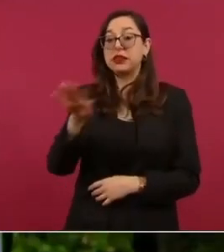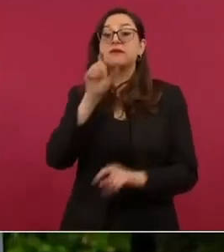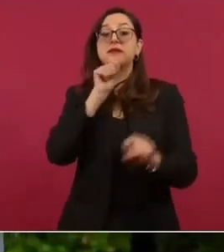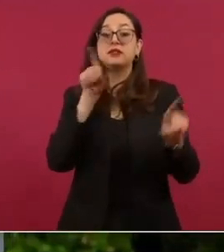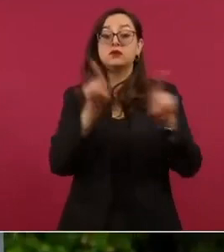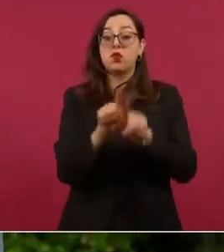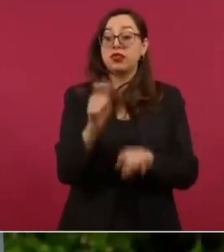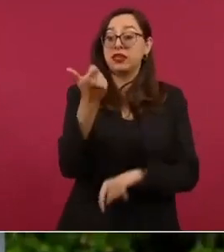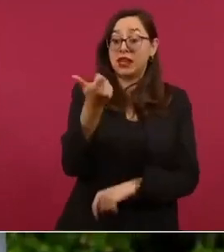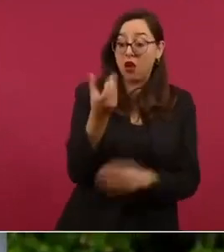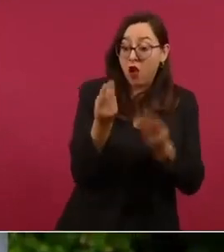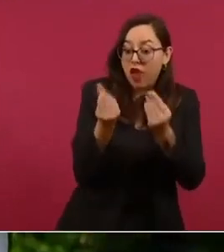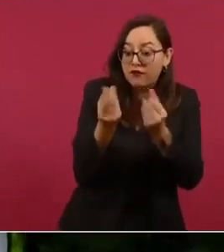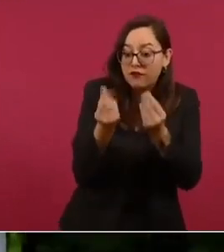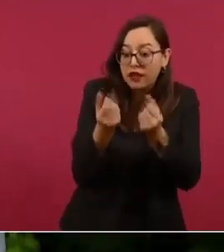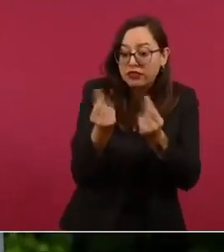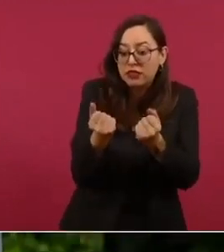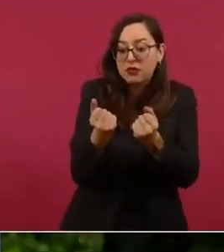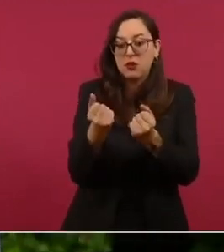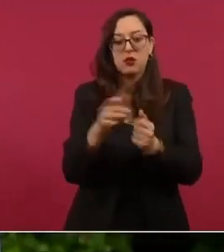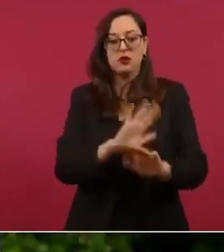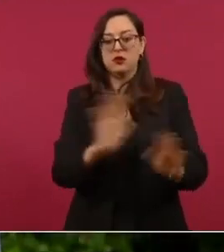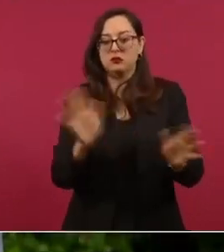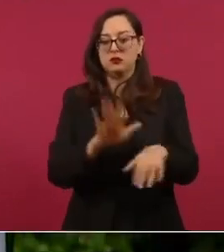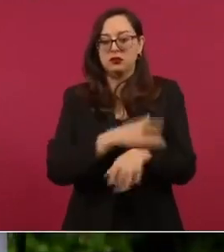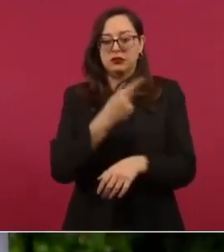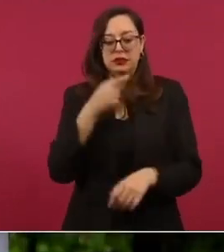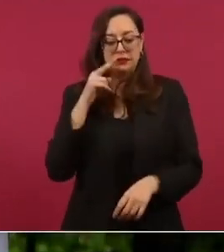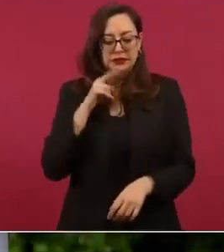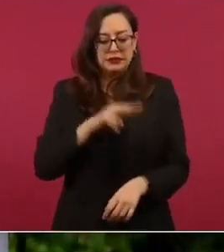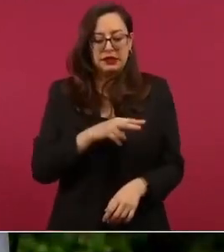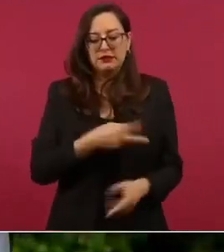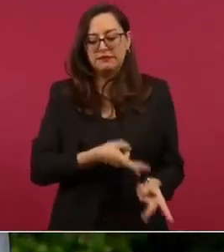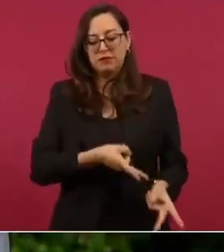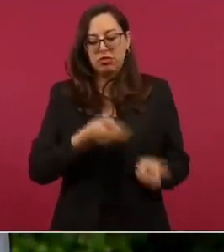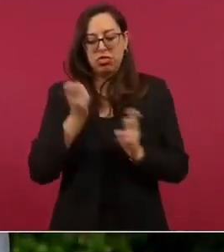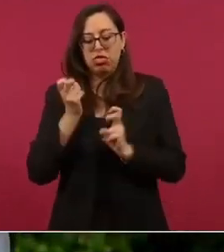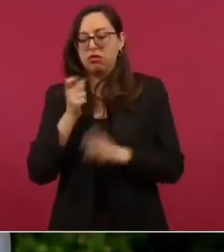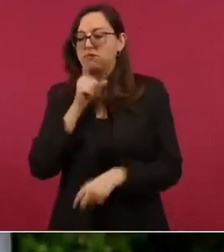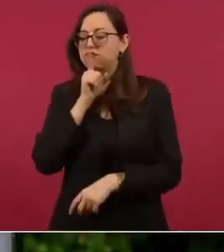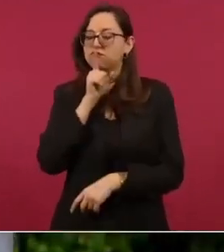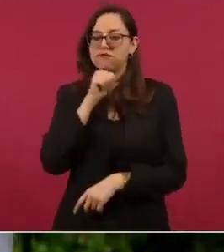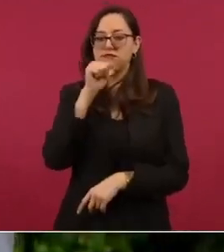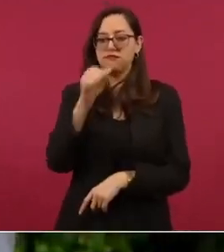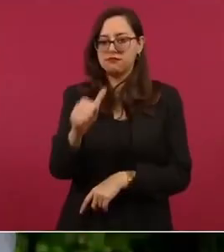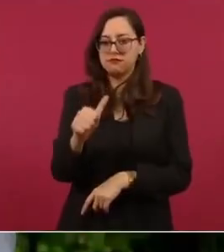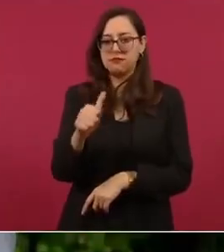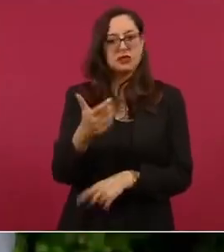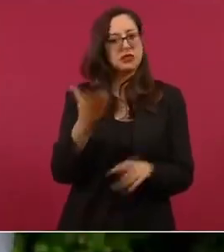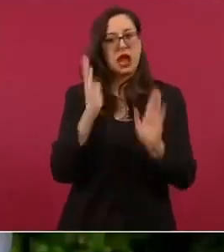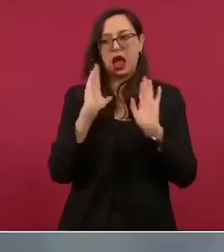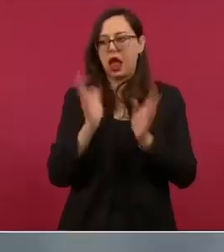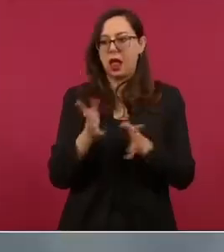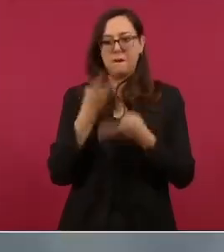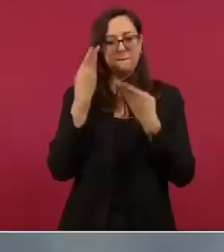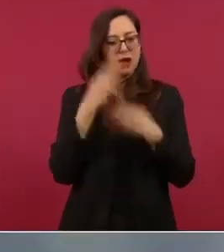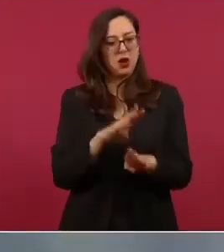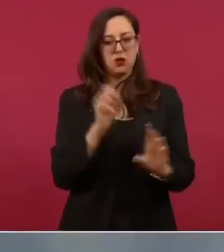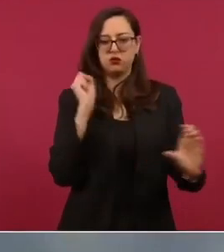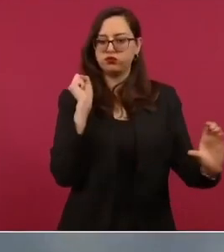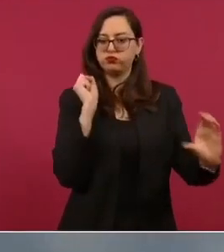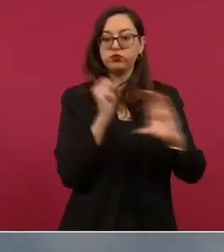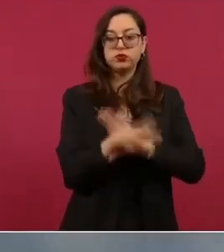de que se roben lo que es de la gente a pesar de la pandemia